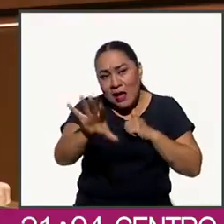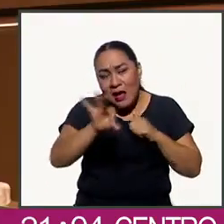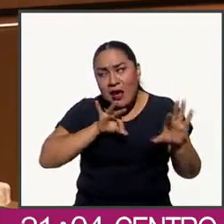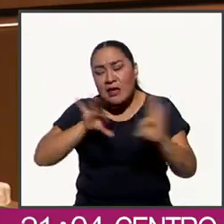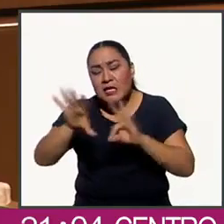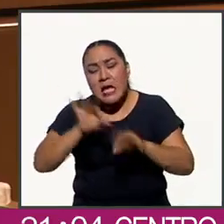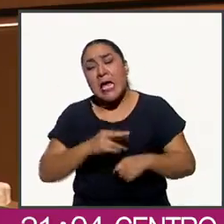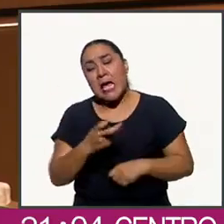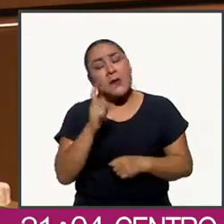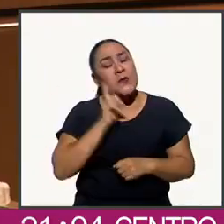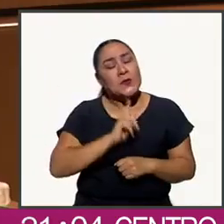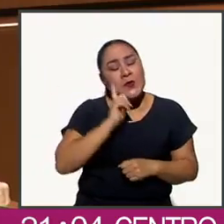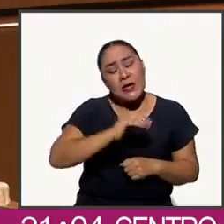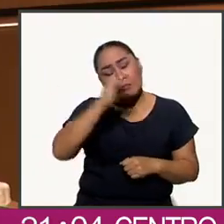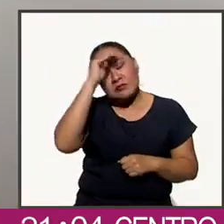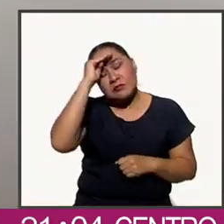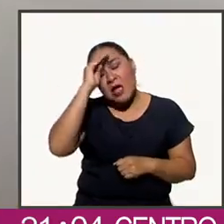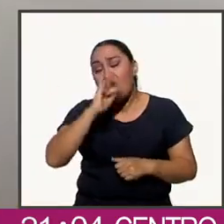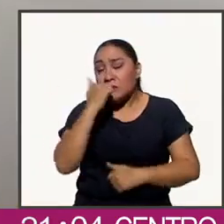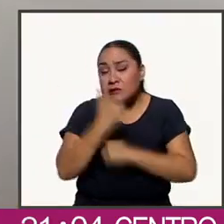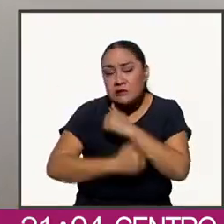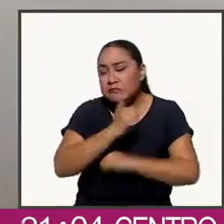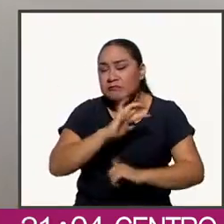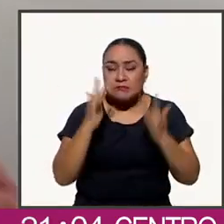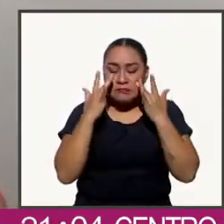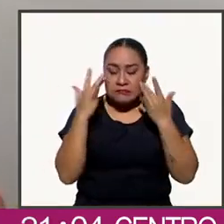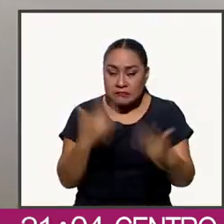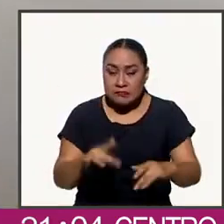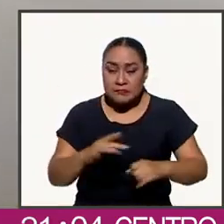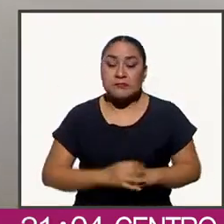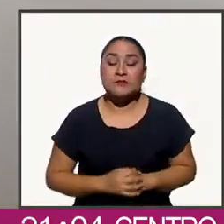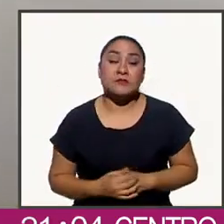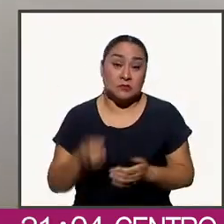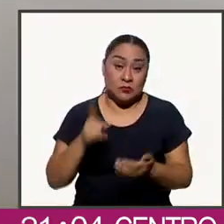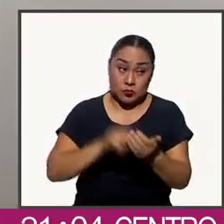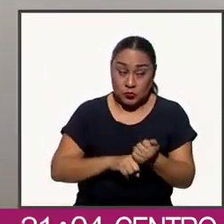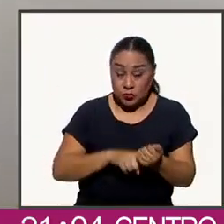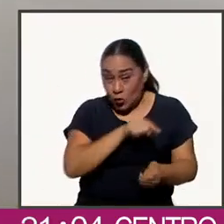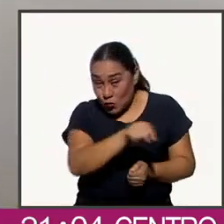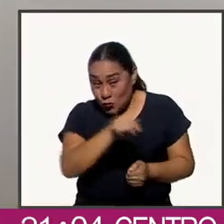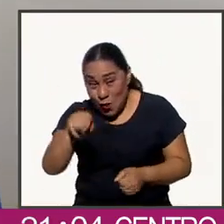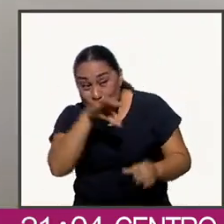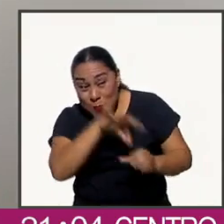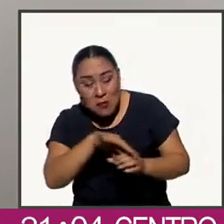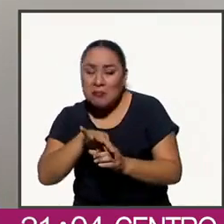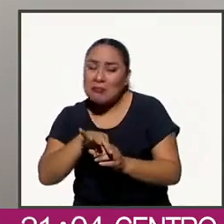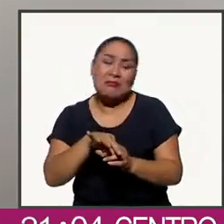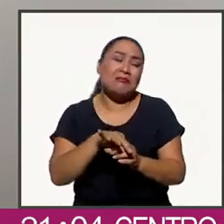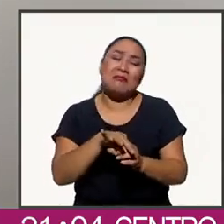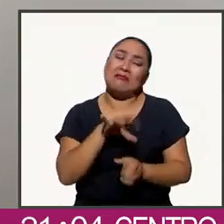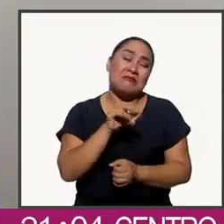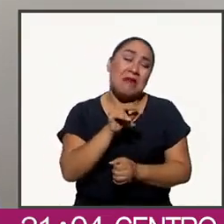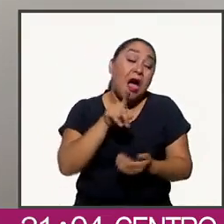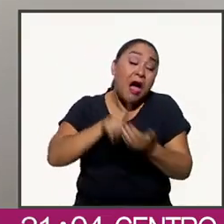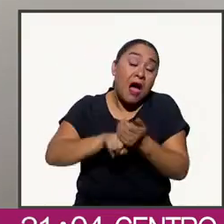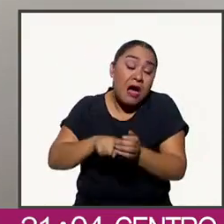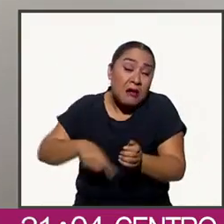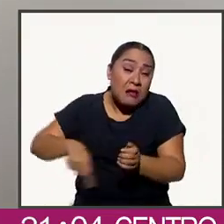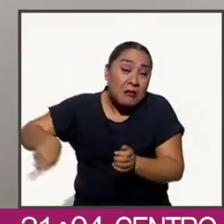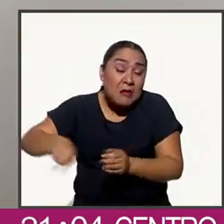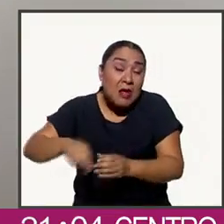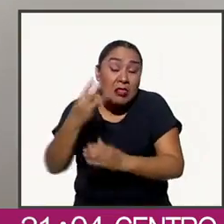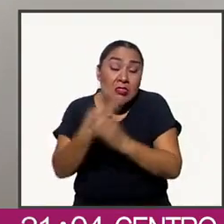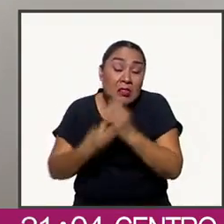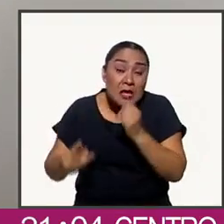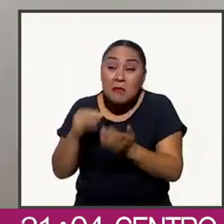por lo que decidió bajarse de la contienda. El resultado no dependerá de tu voto, sino de factores de decisión que hoy,